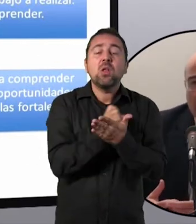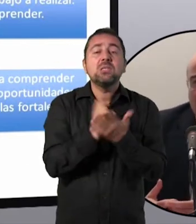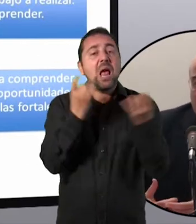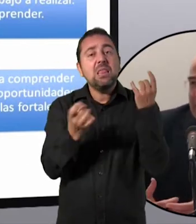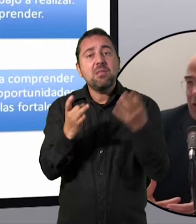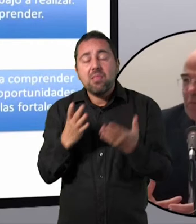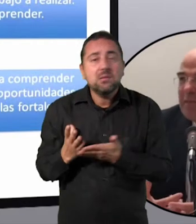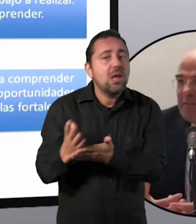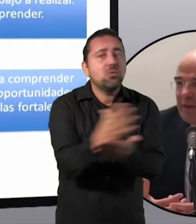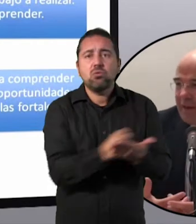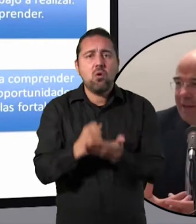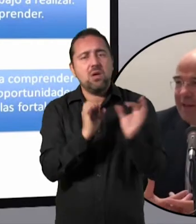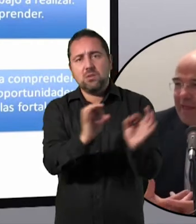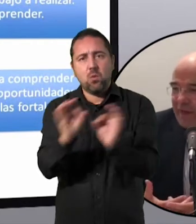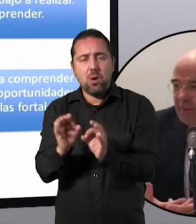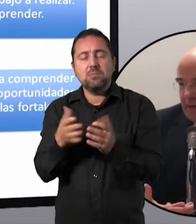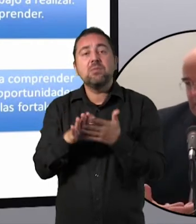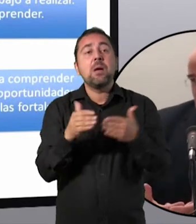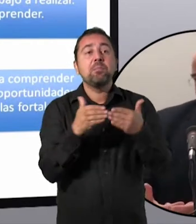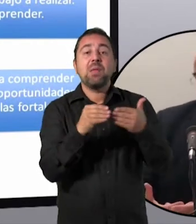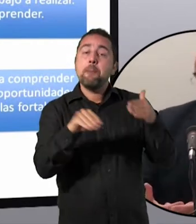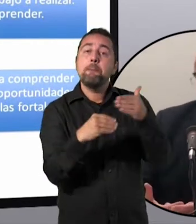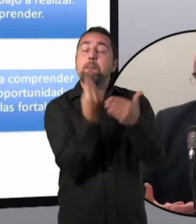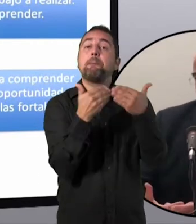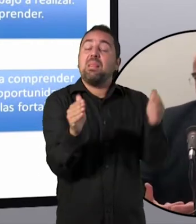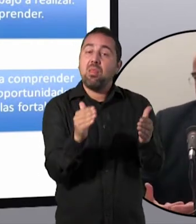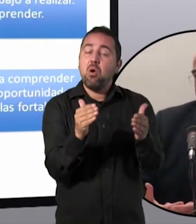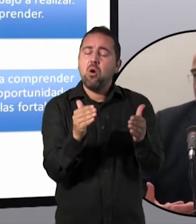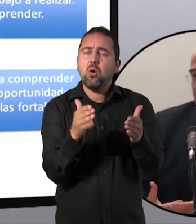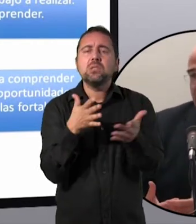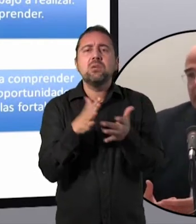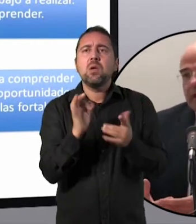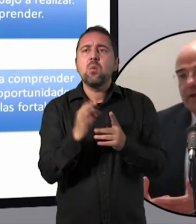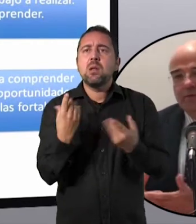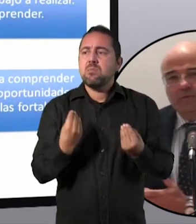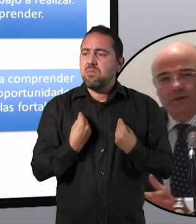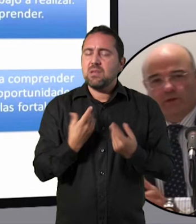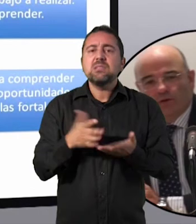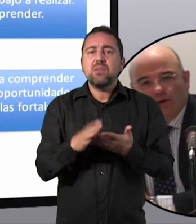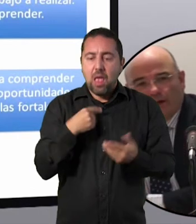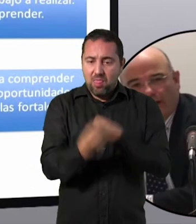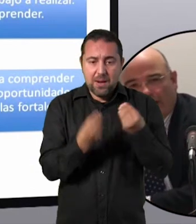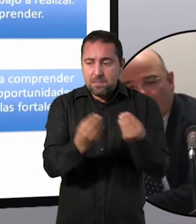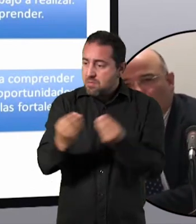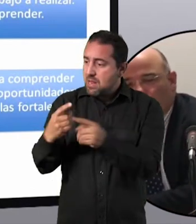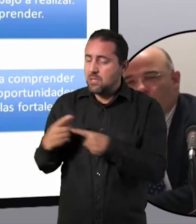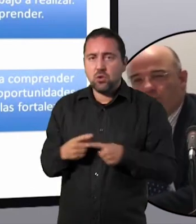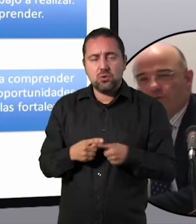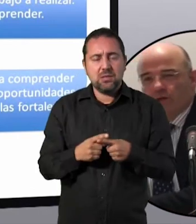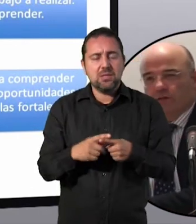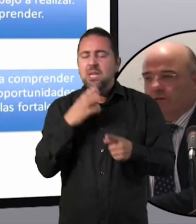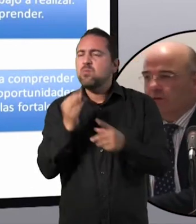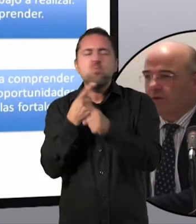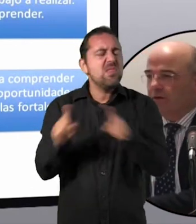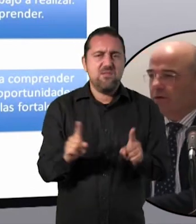vive de hacer bien las cosas. Es muy diferente un emprendedor que otro